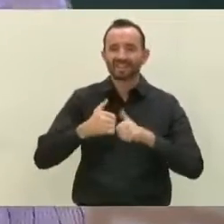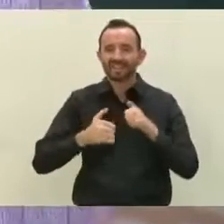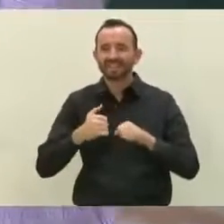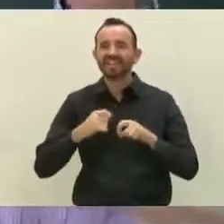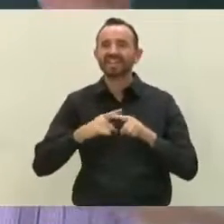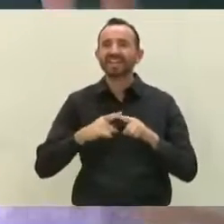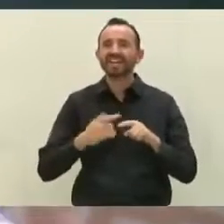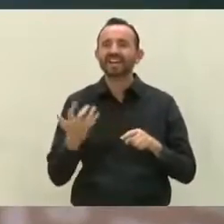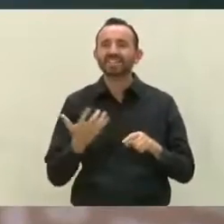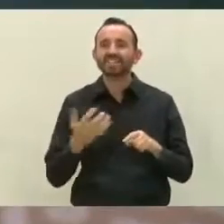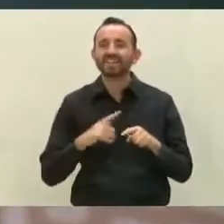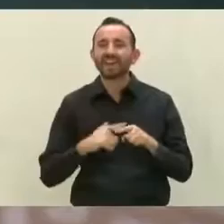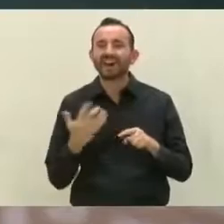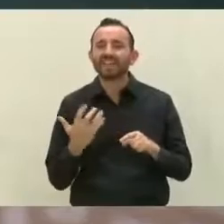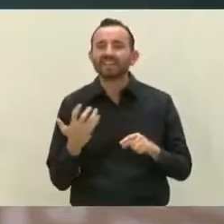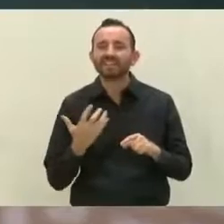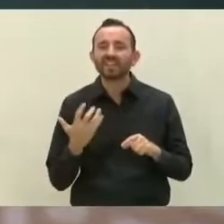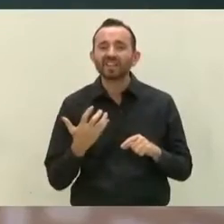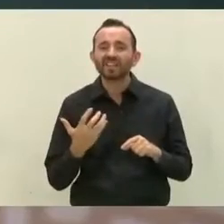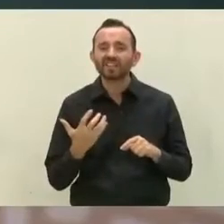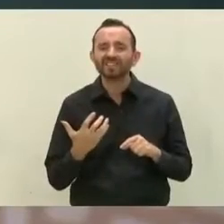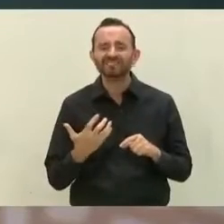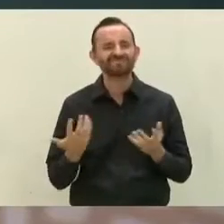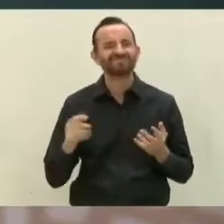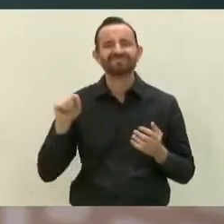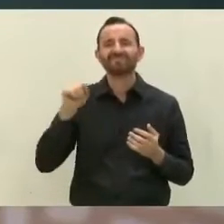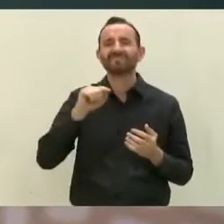¿Qué concepción tienen de la vida?